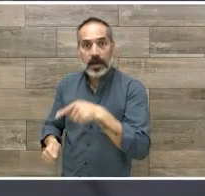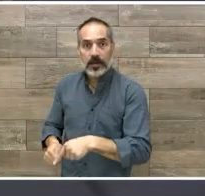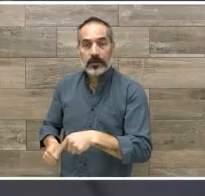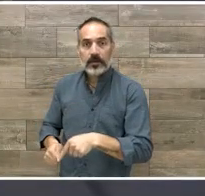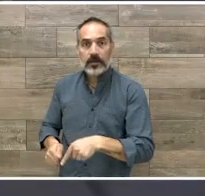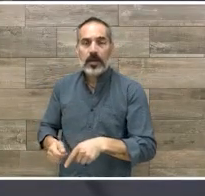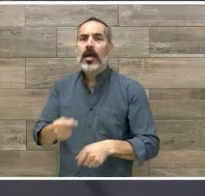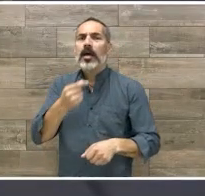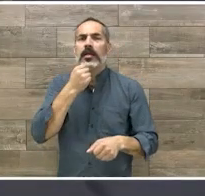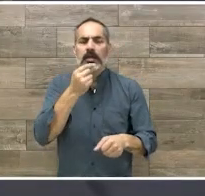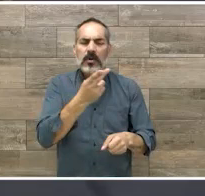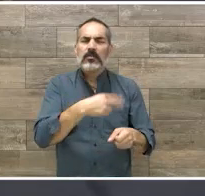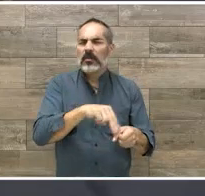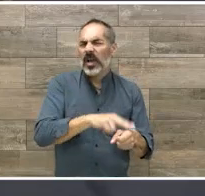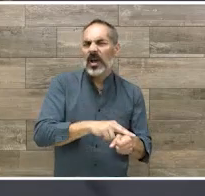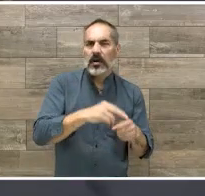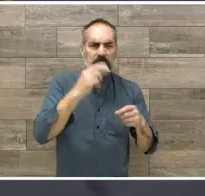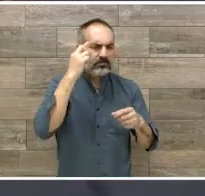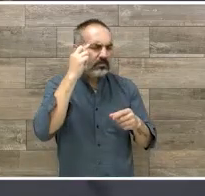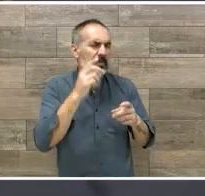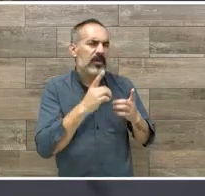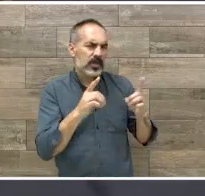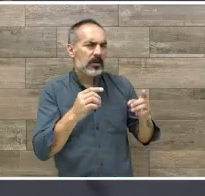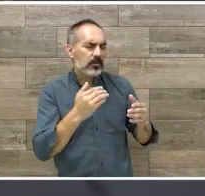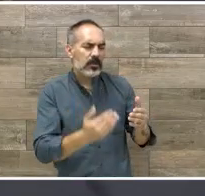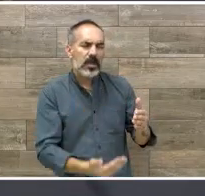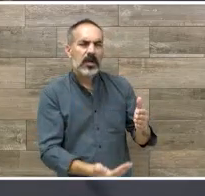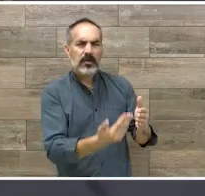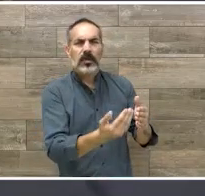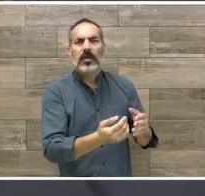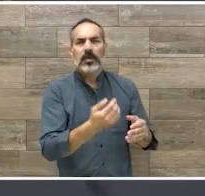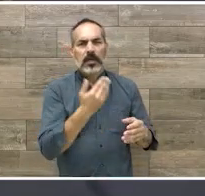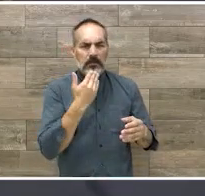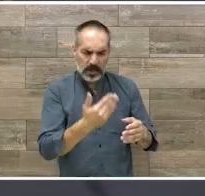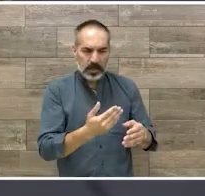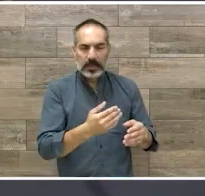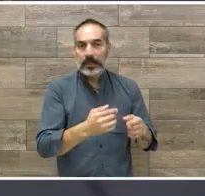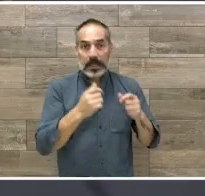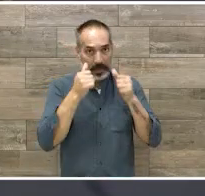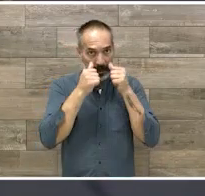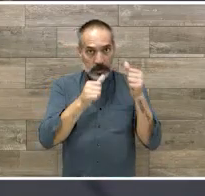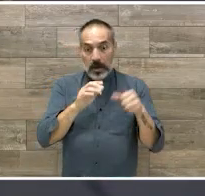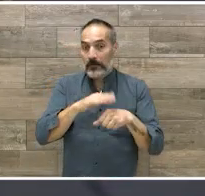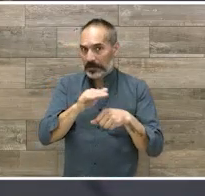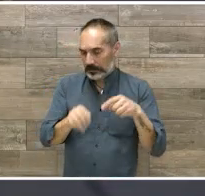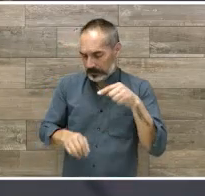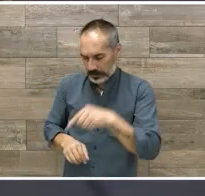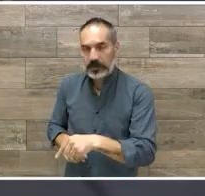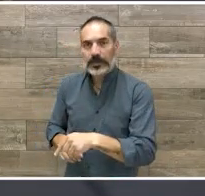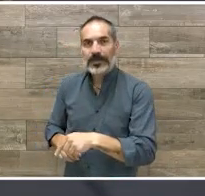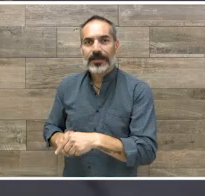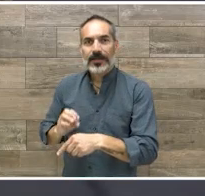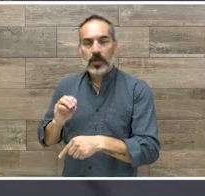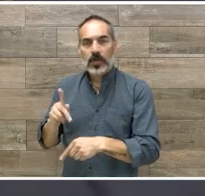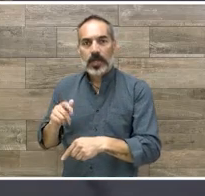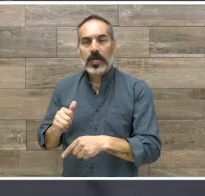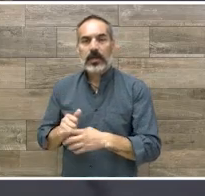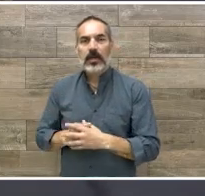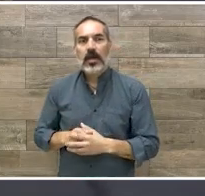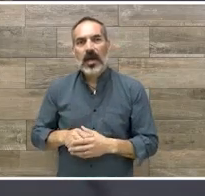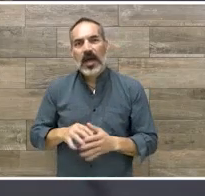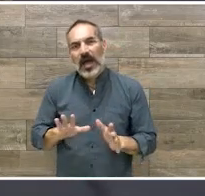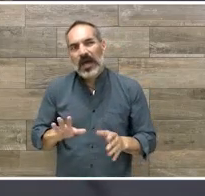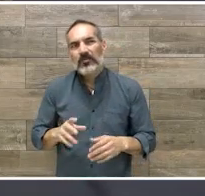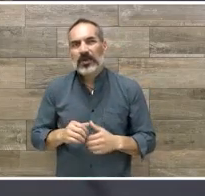llevan a pensar que está muy expuesto a daño neurológico esa es la diferencia y también